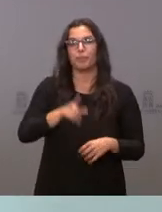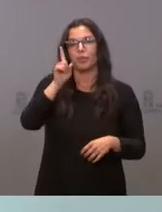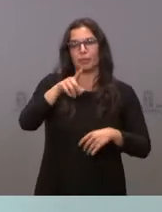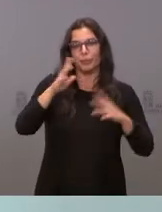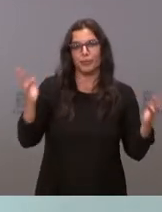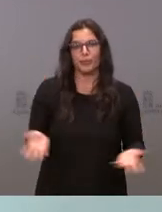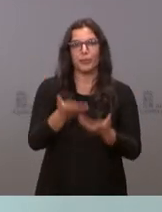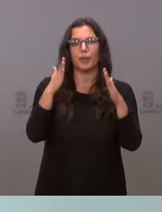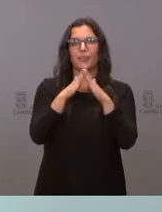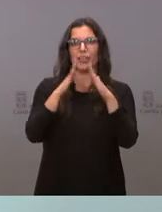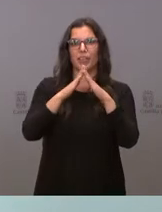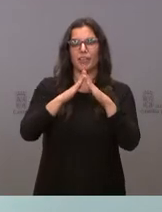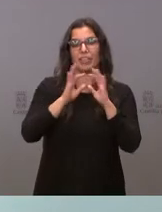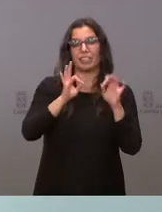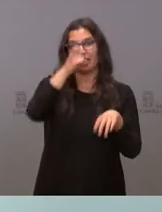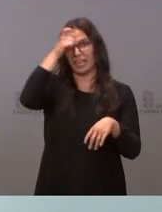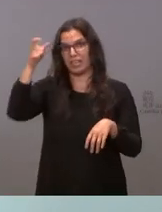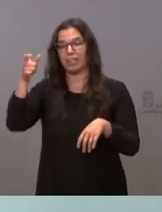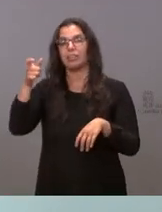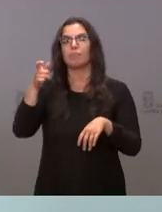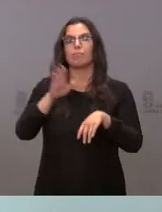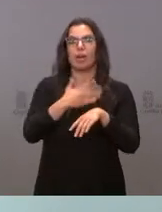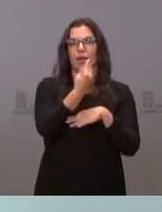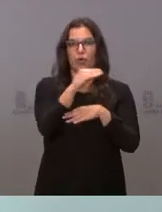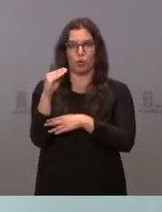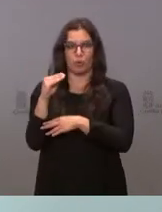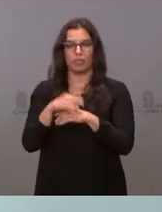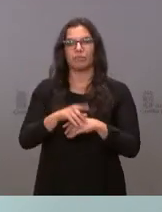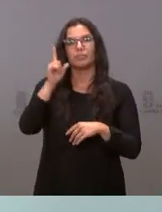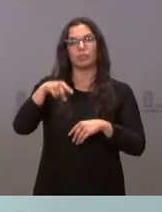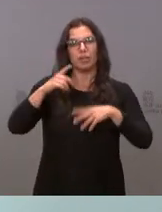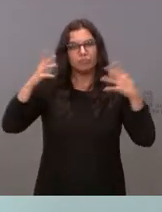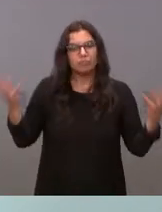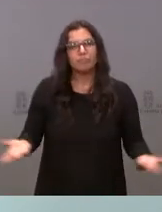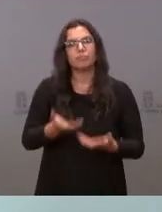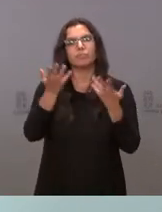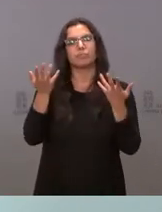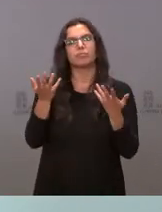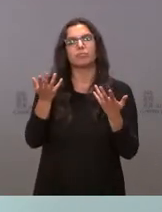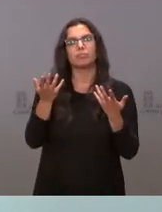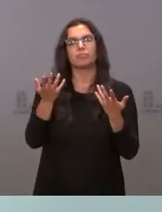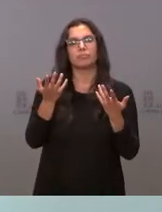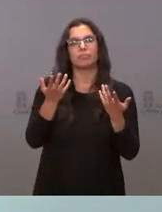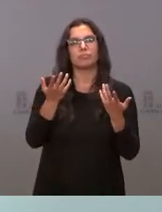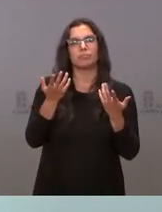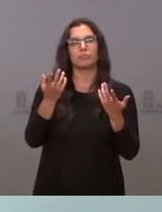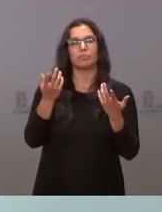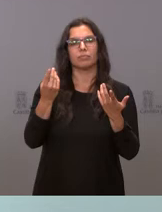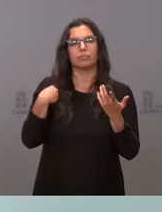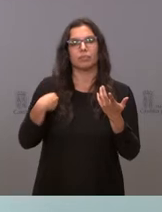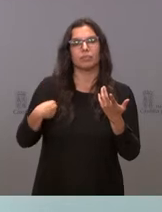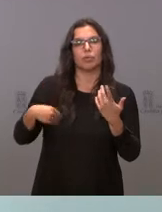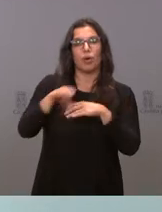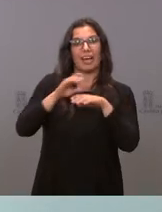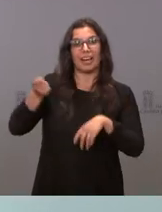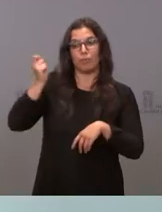viviendas en el medio rural para jóvenes. Vamos a implementar la carrera profesional para los